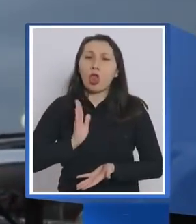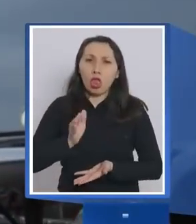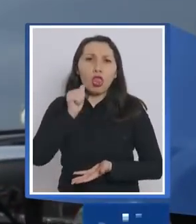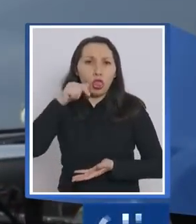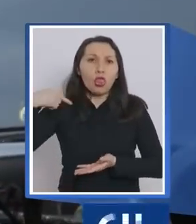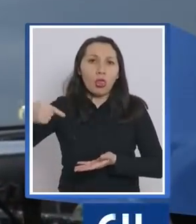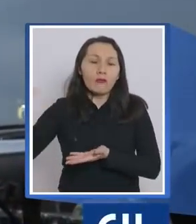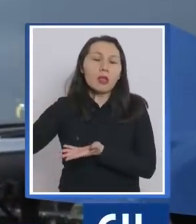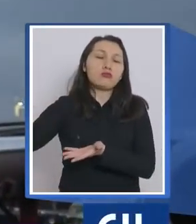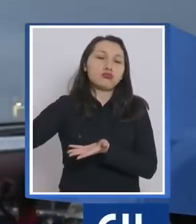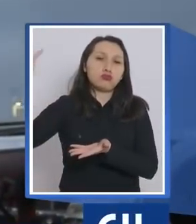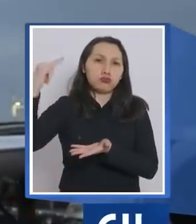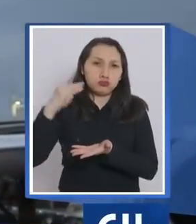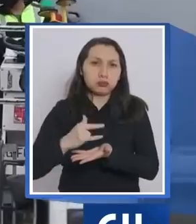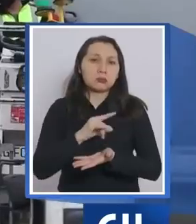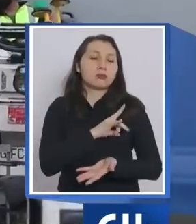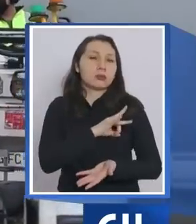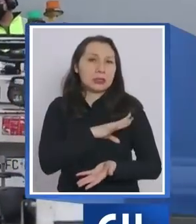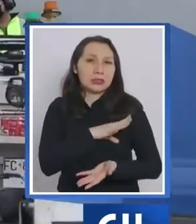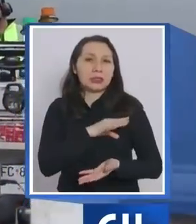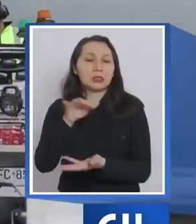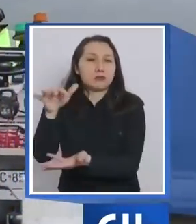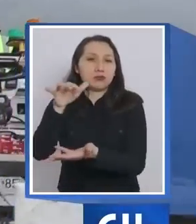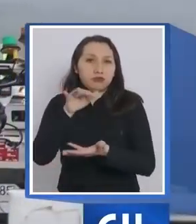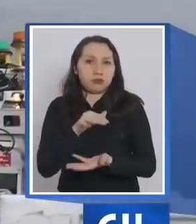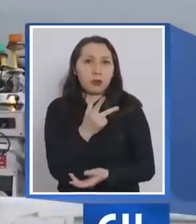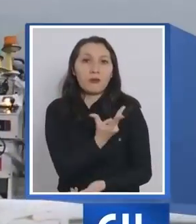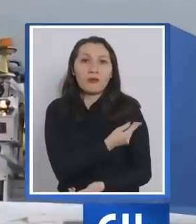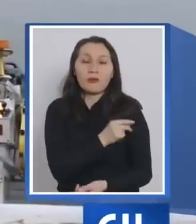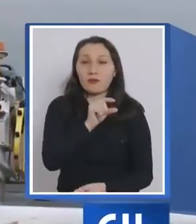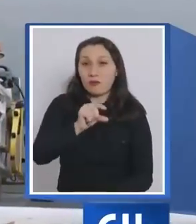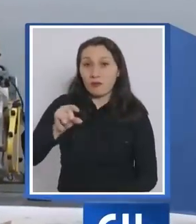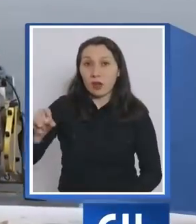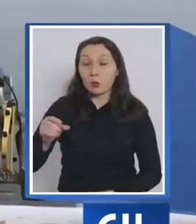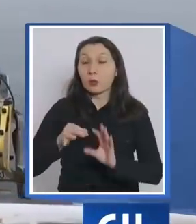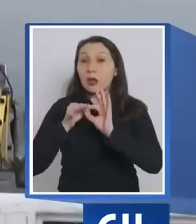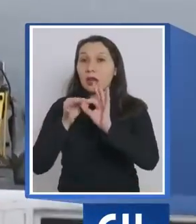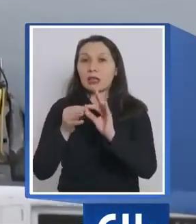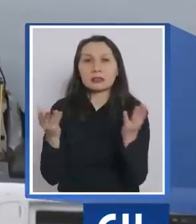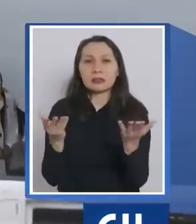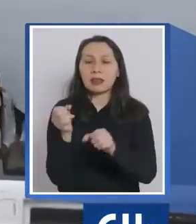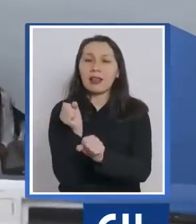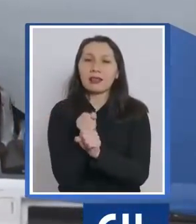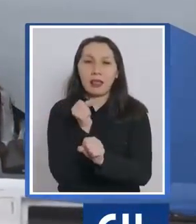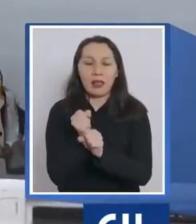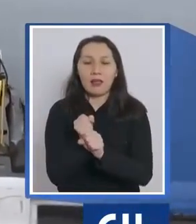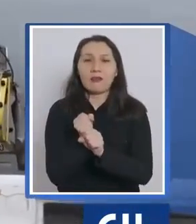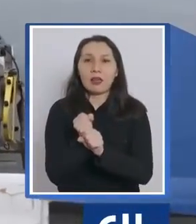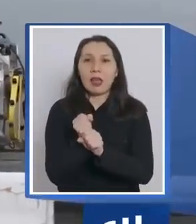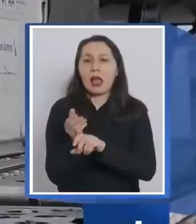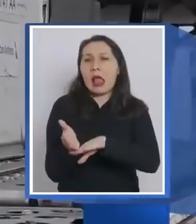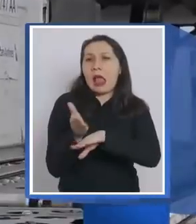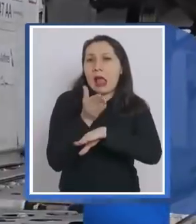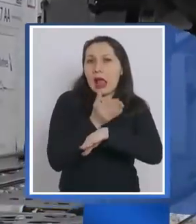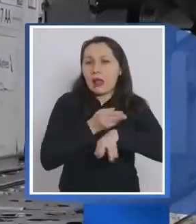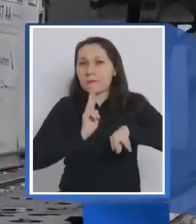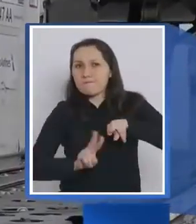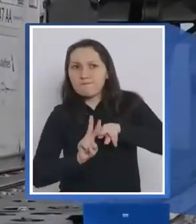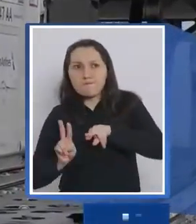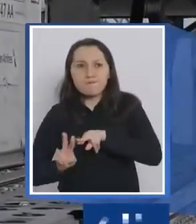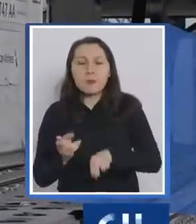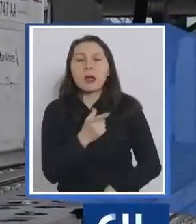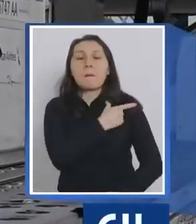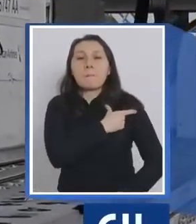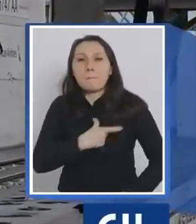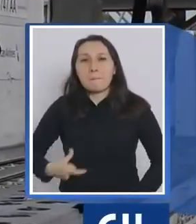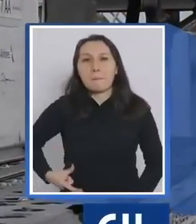llegando vacunas a Chile gracias justamente al trabajo premonitorio que tuvo